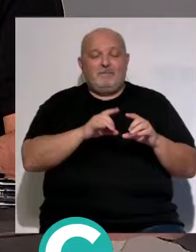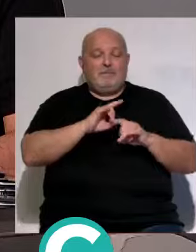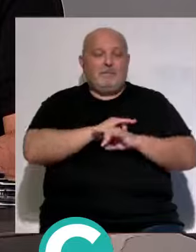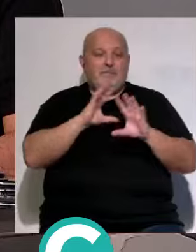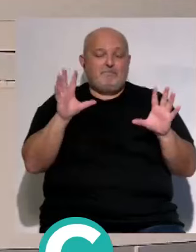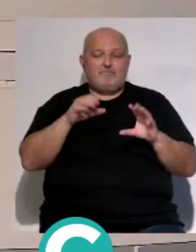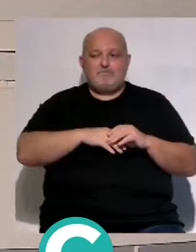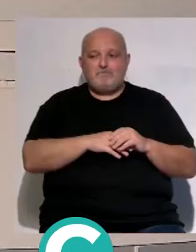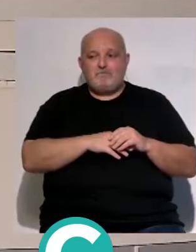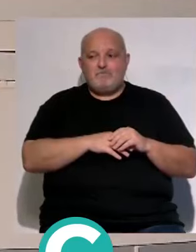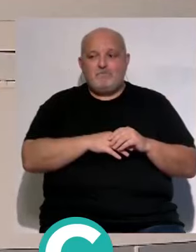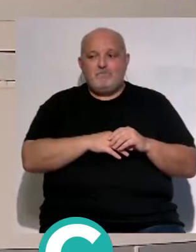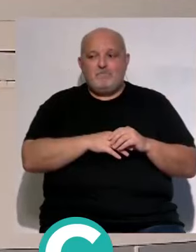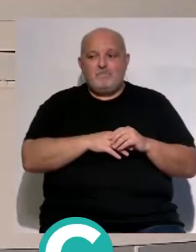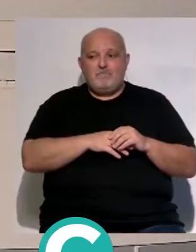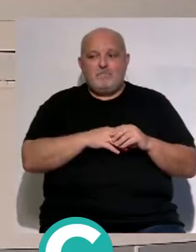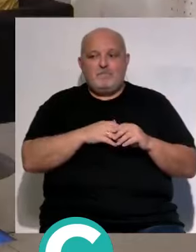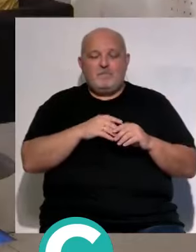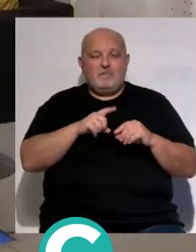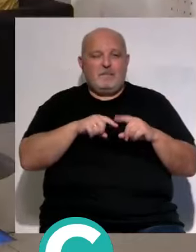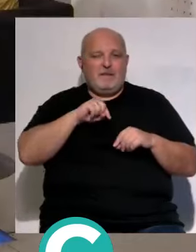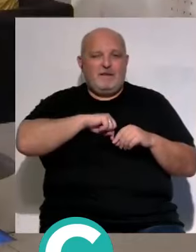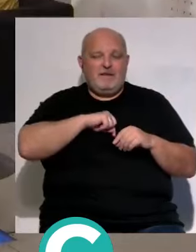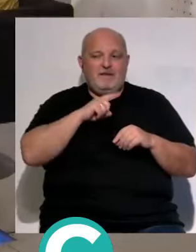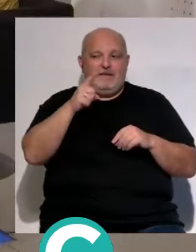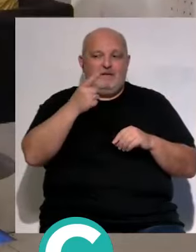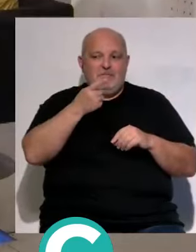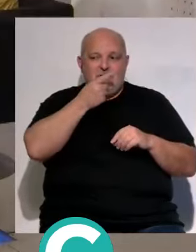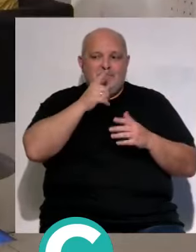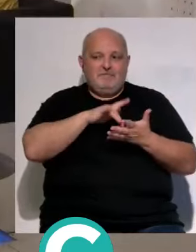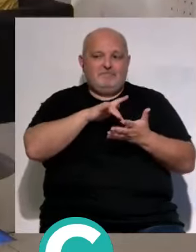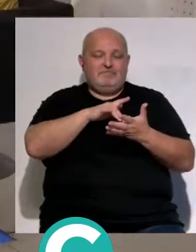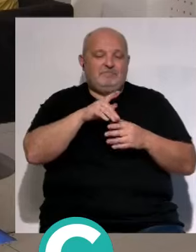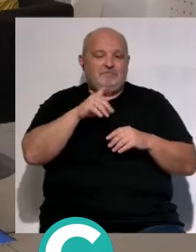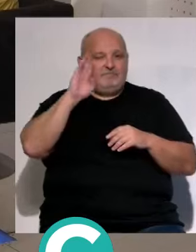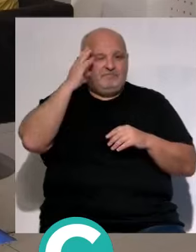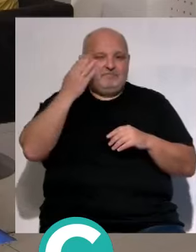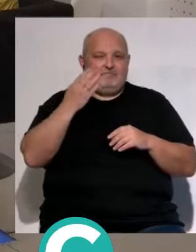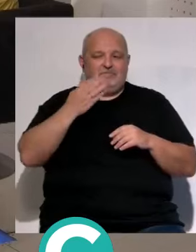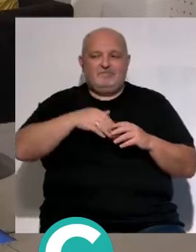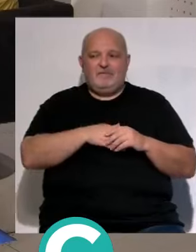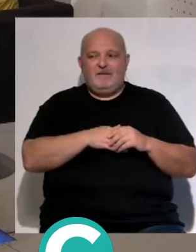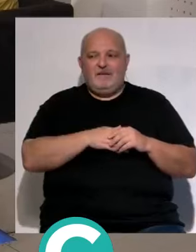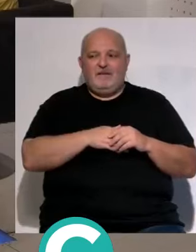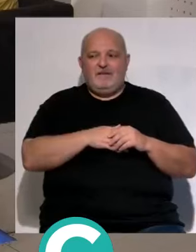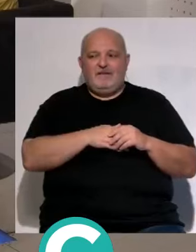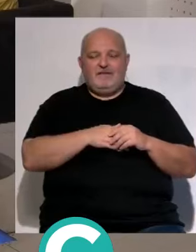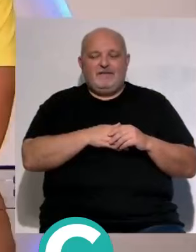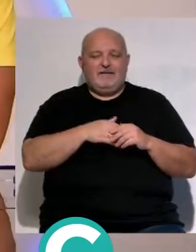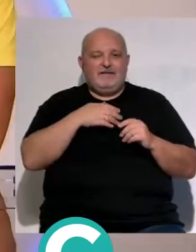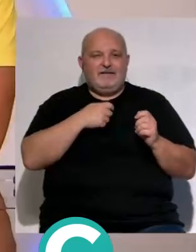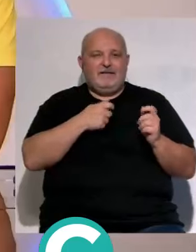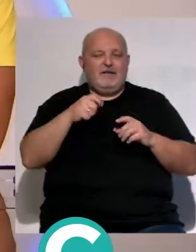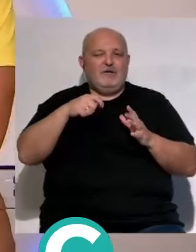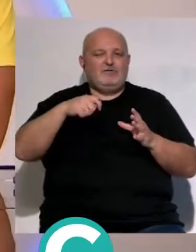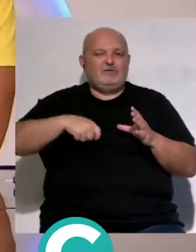evidentemente a se ve muy mal el fútbol en Almería que se ve muy mal el fútbol igual te toca el Audi el Audi que